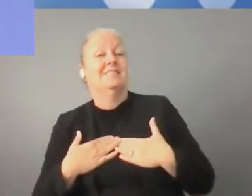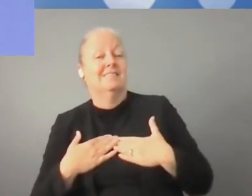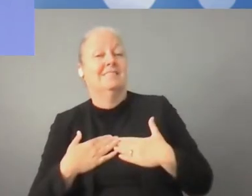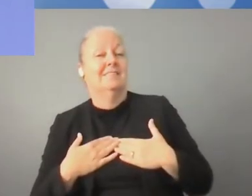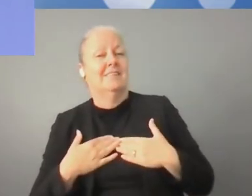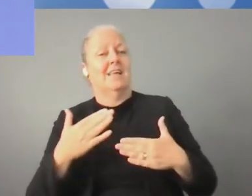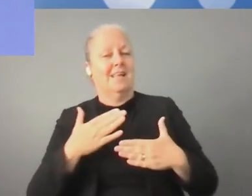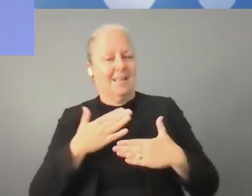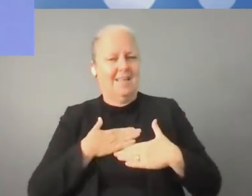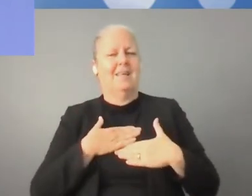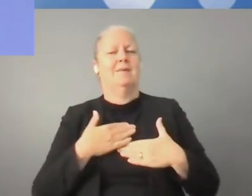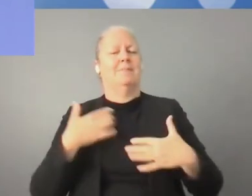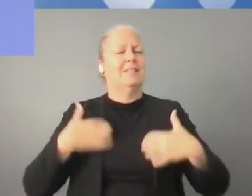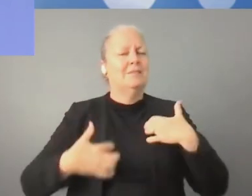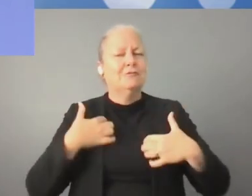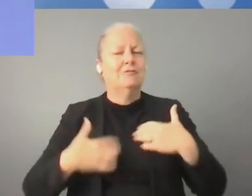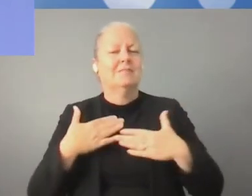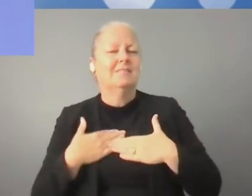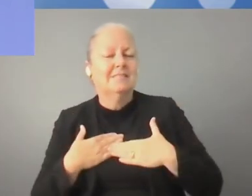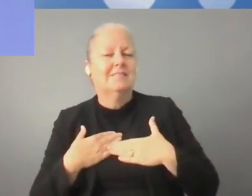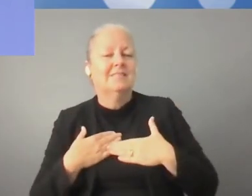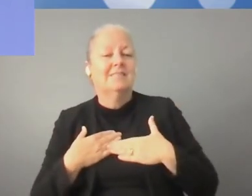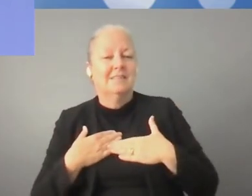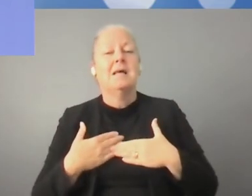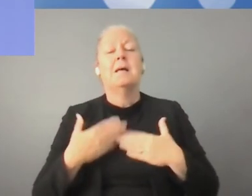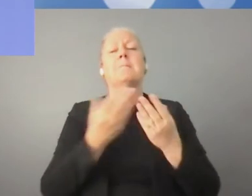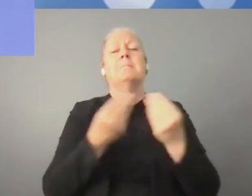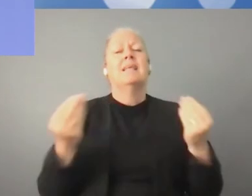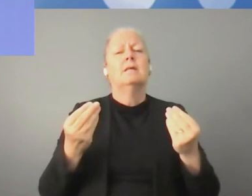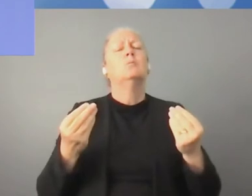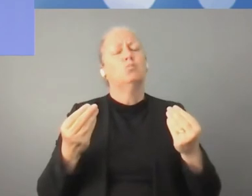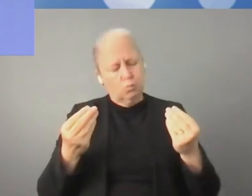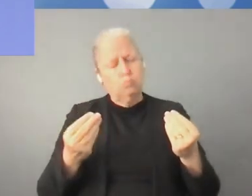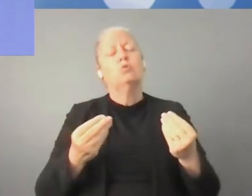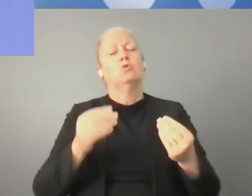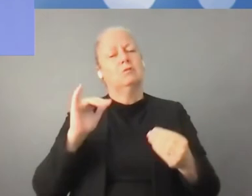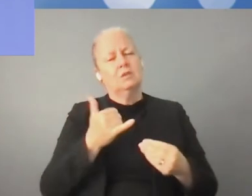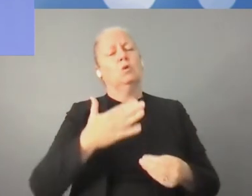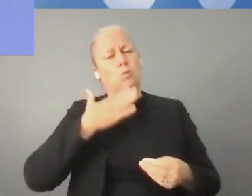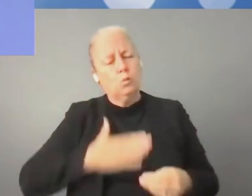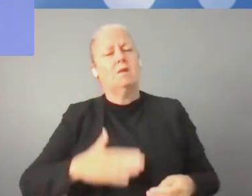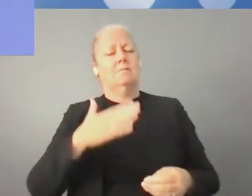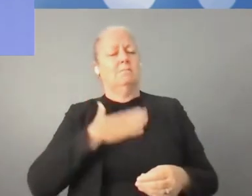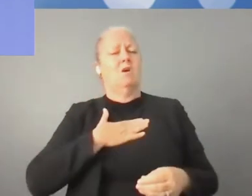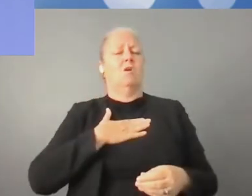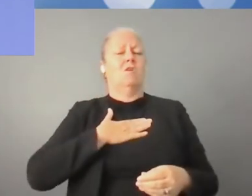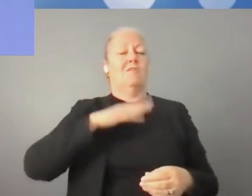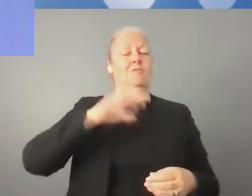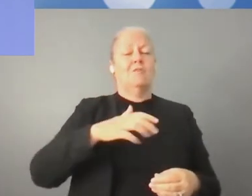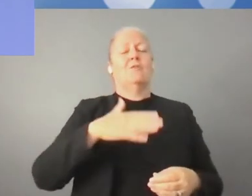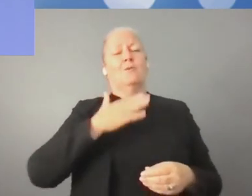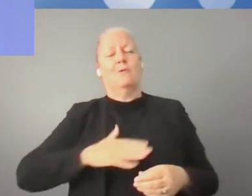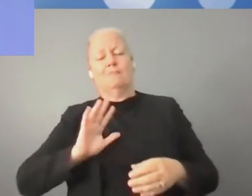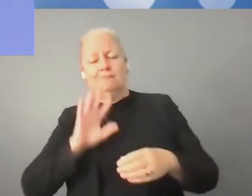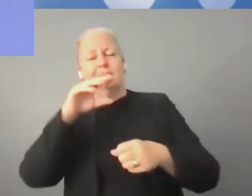startups, si están listos para asumir el riesgo, están listos para hacerlo en mi país. Yo debo